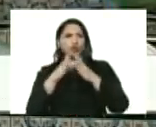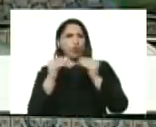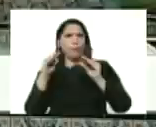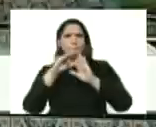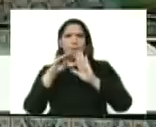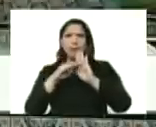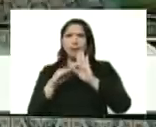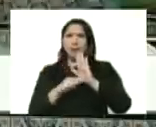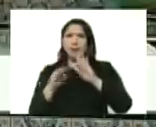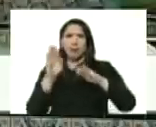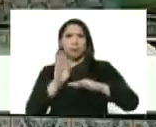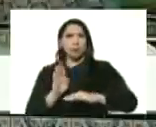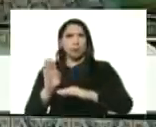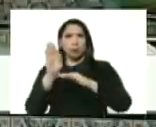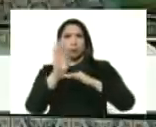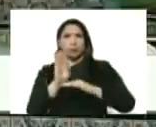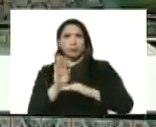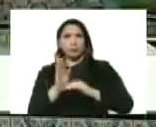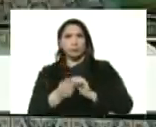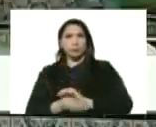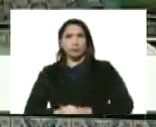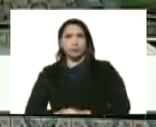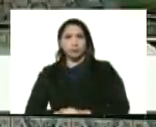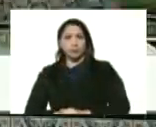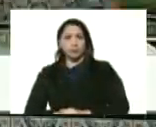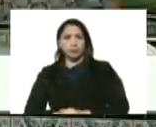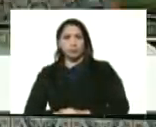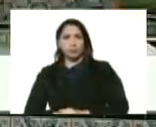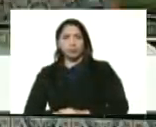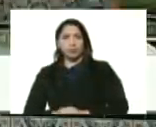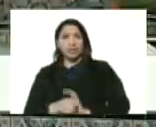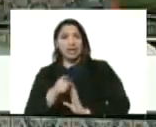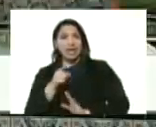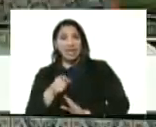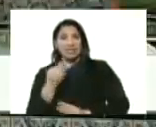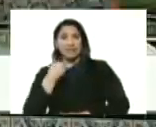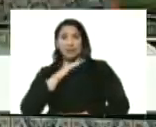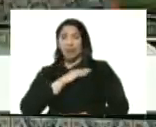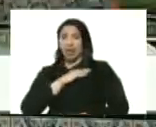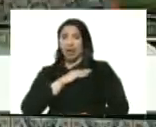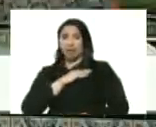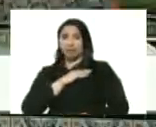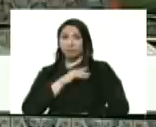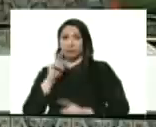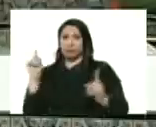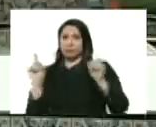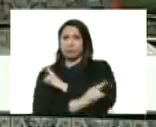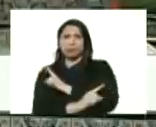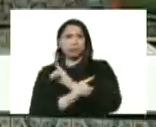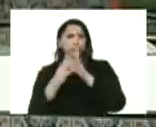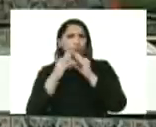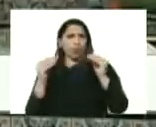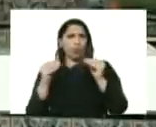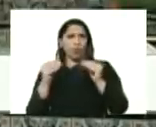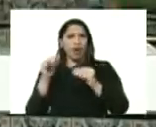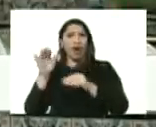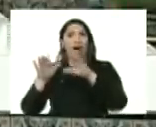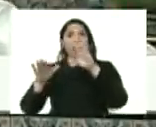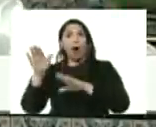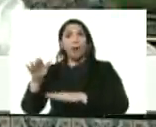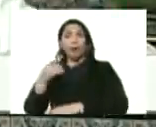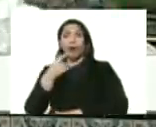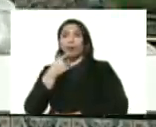medidas de protección porque esta pandemia lo vino a cambiar todo y aunque anuncian que las